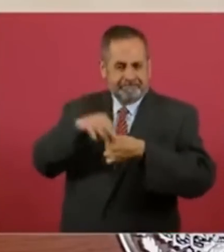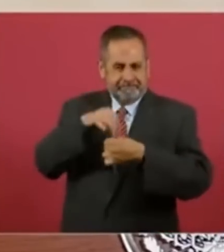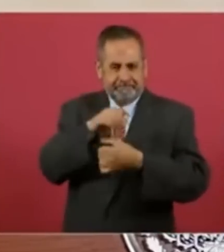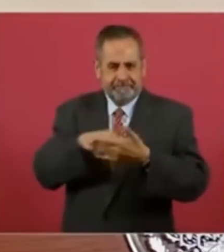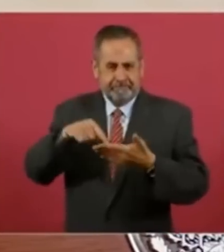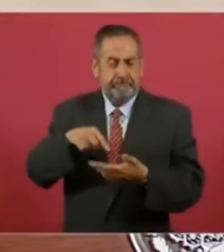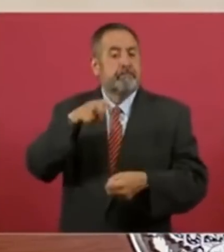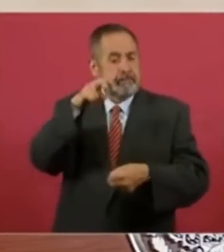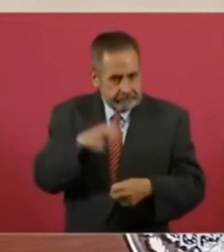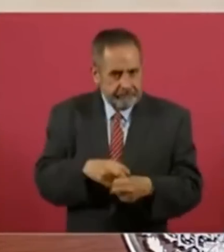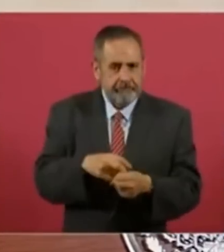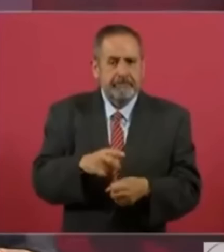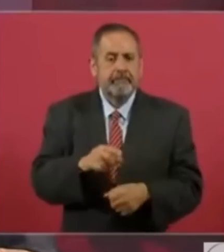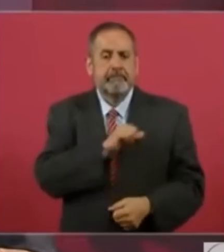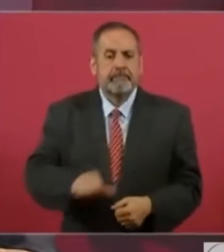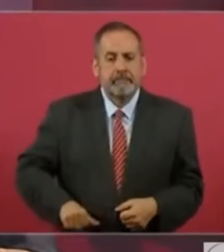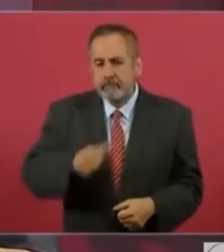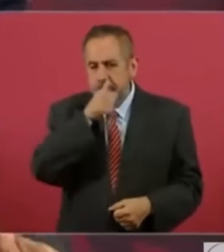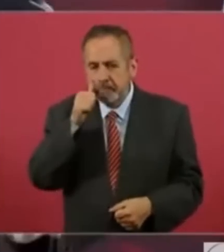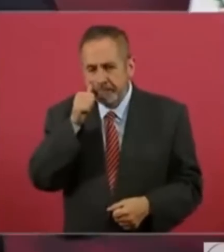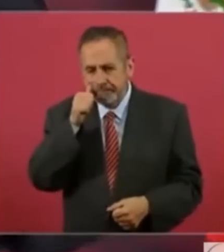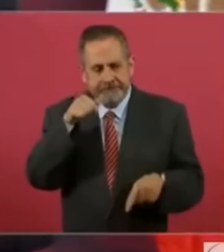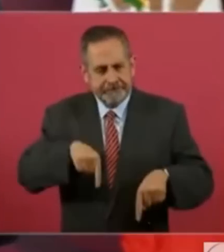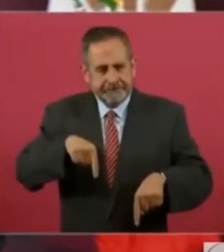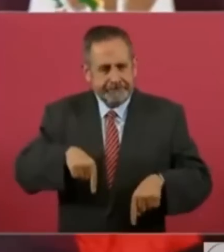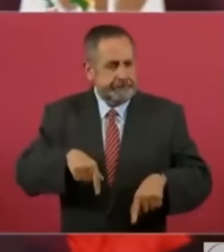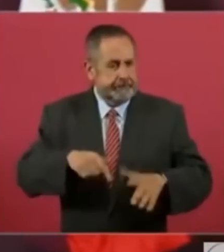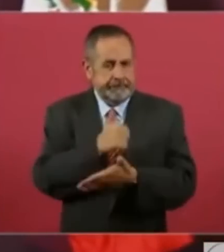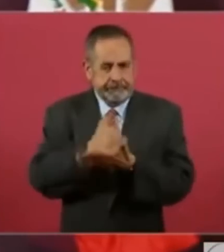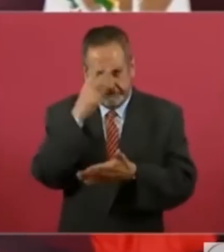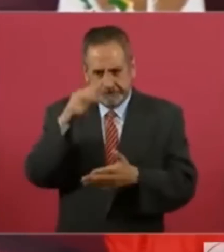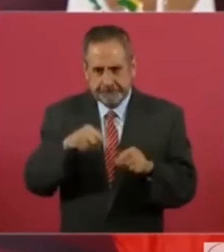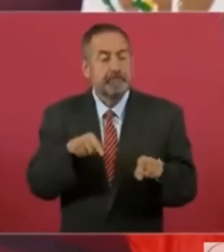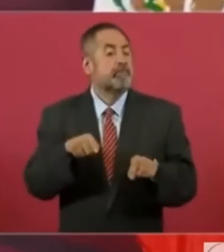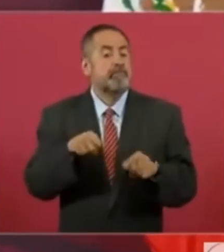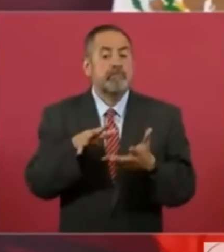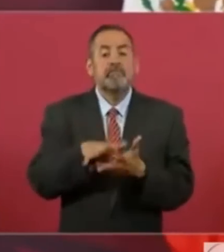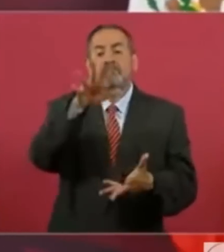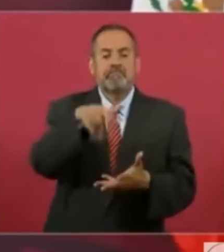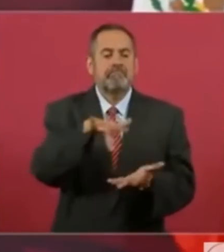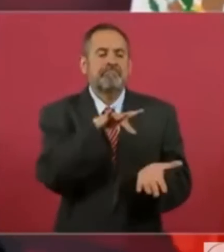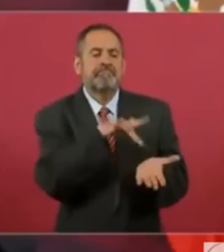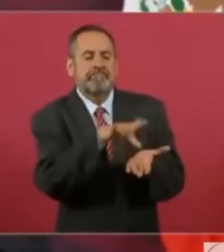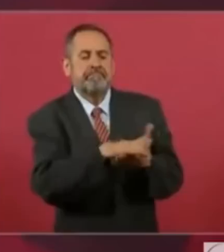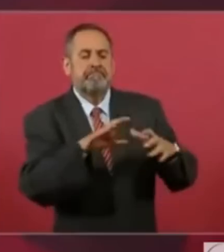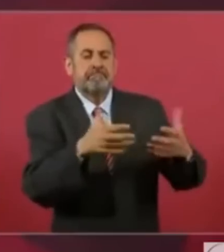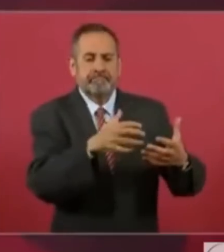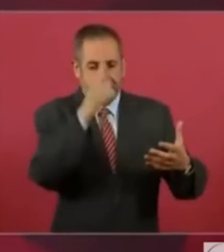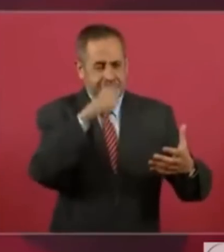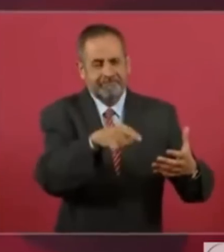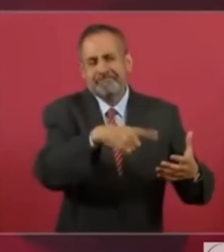Benito Juárez, porque ahí la mayoría apoya a los